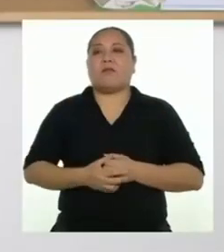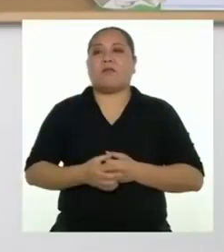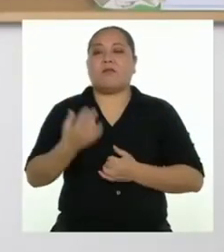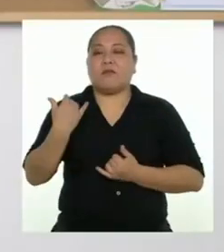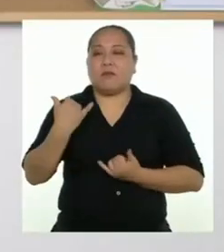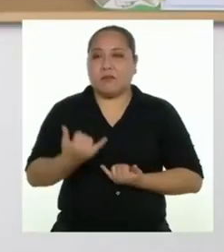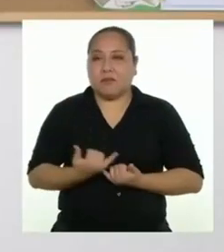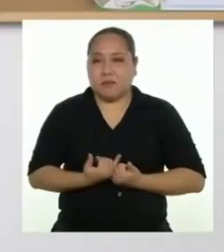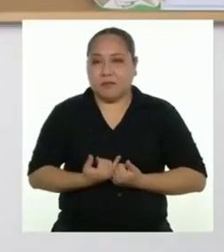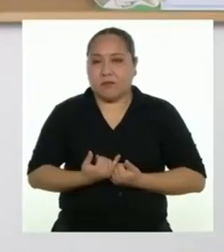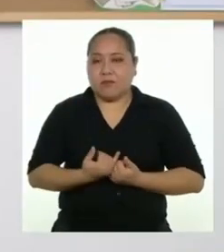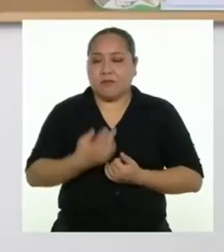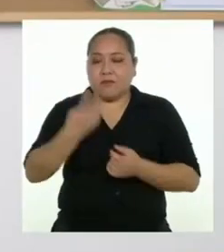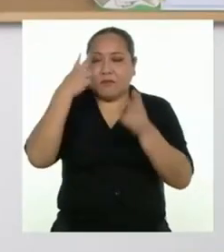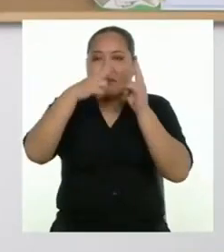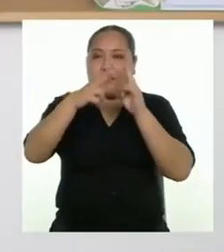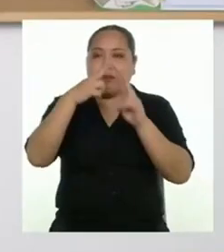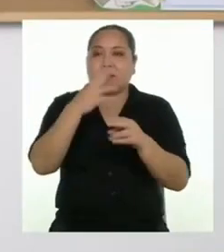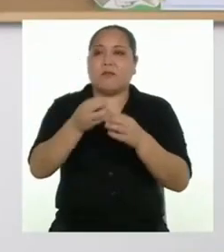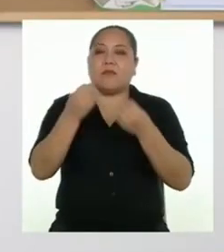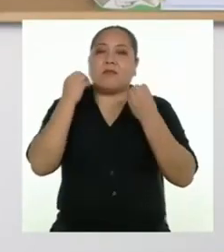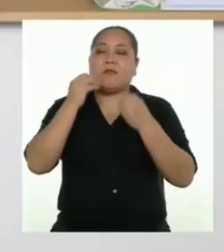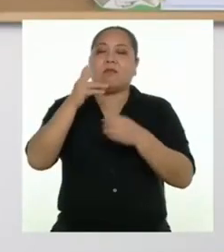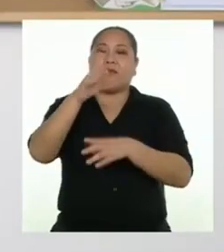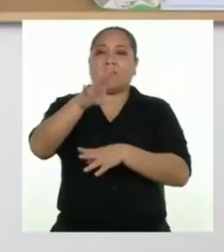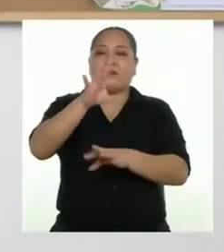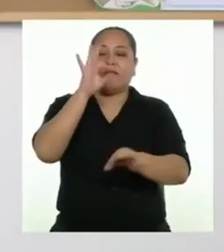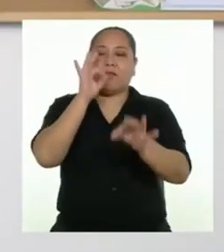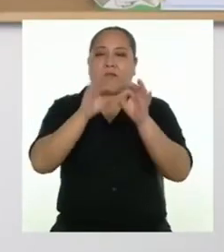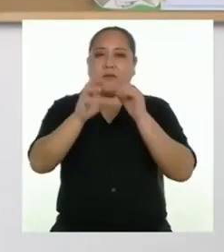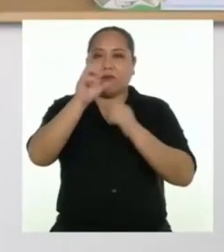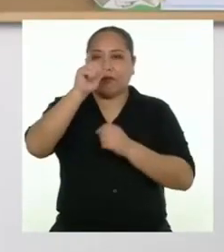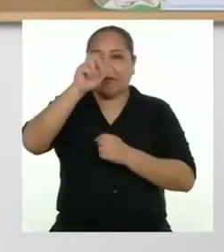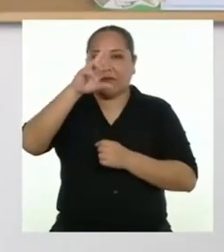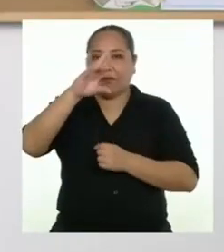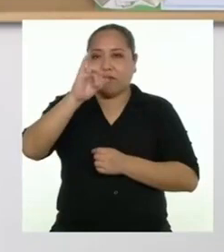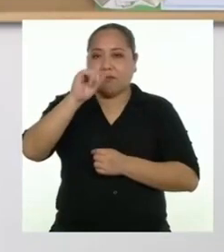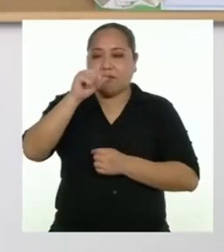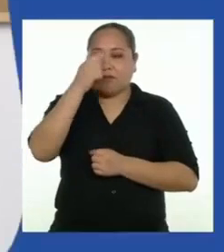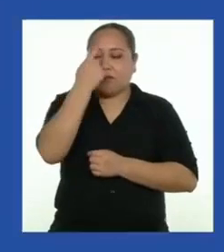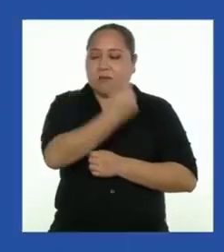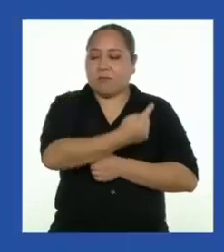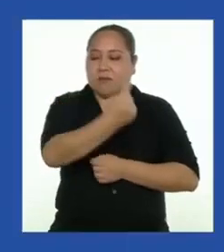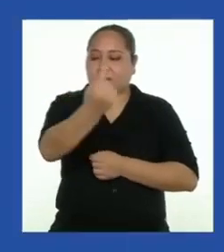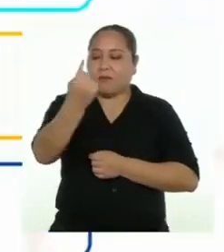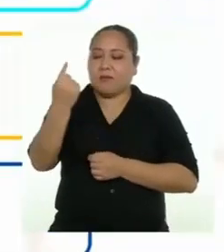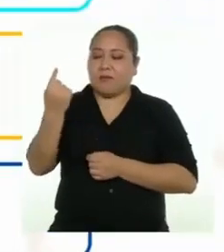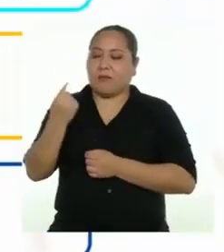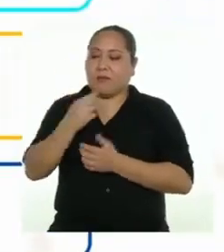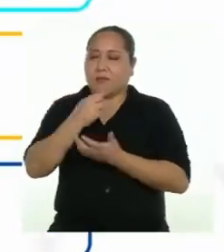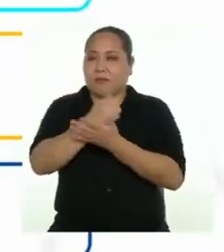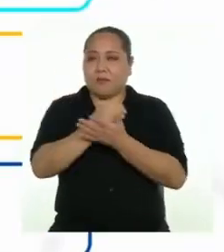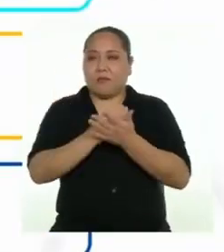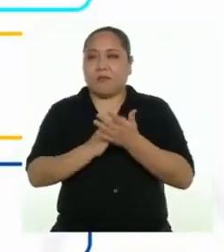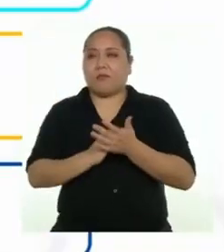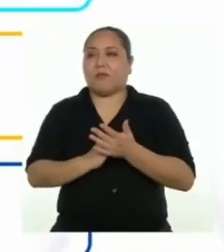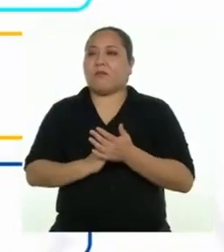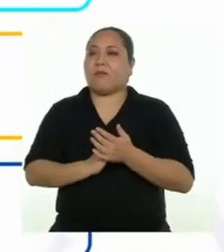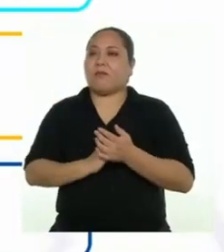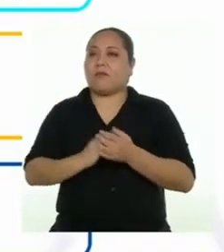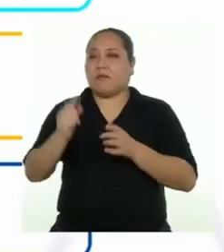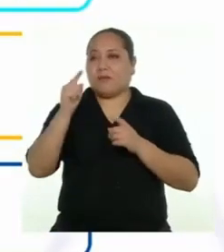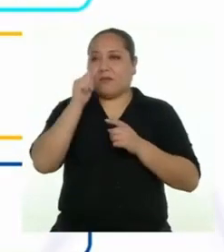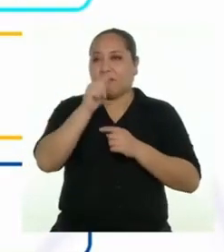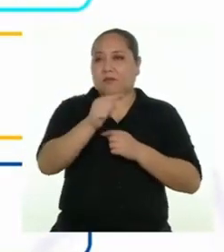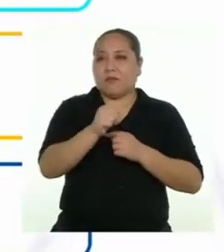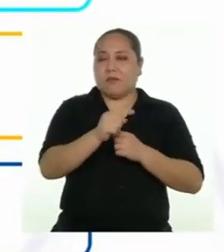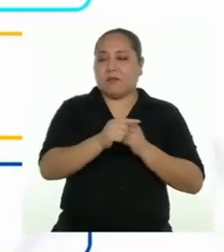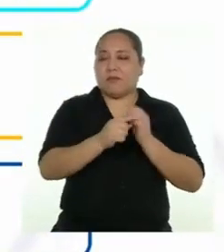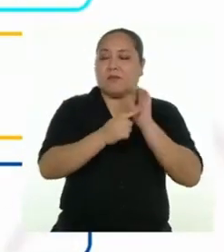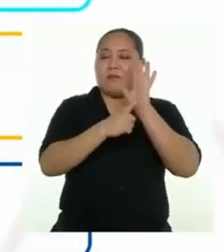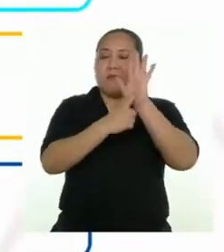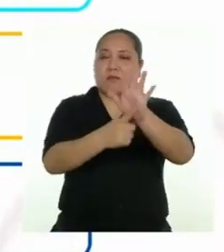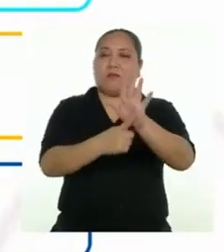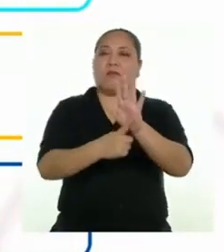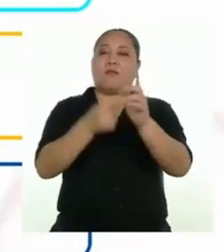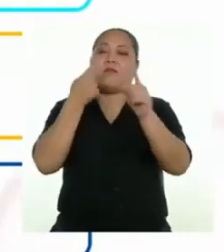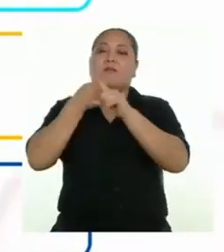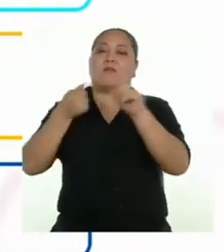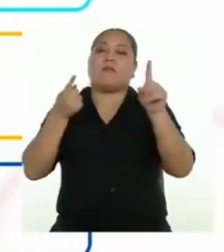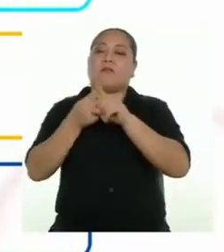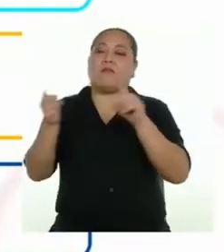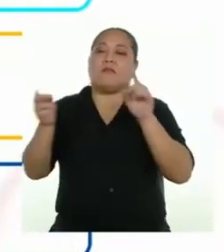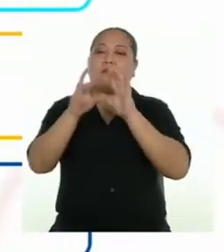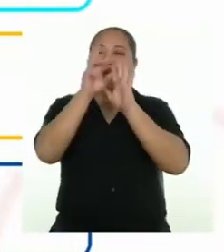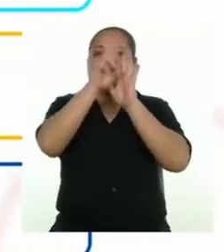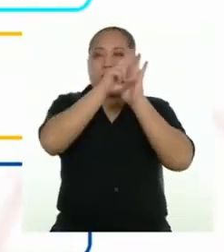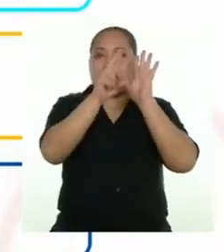Ahora revisaremos cómo determinar el área de cada una de sus caras. En pantalla te muestro las diversas